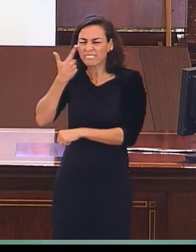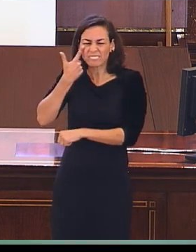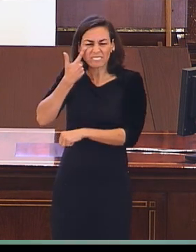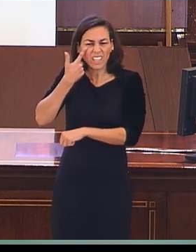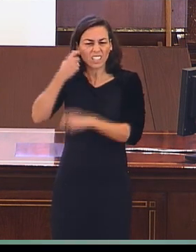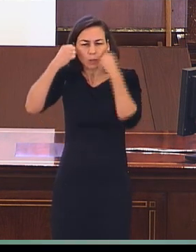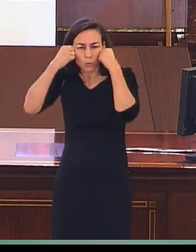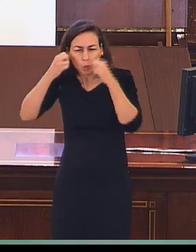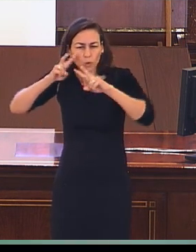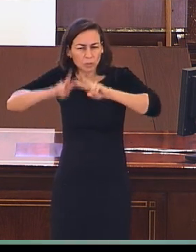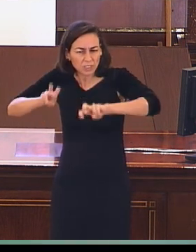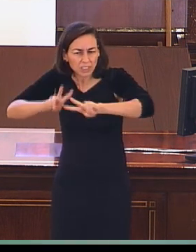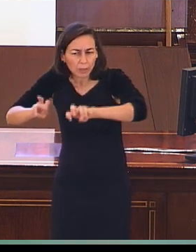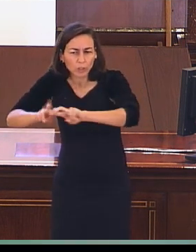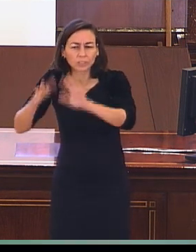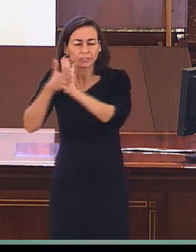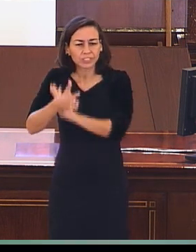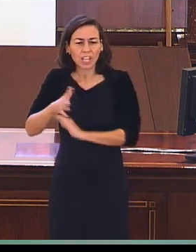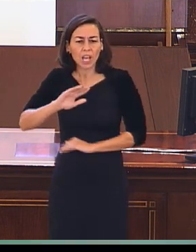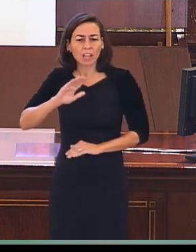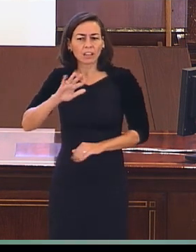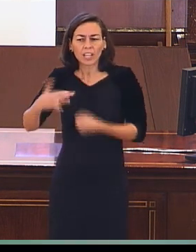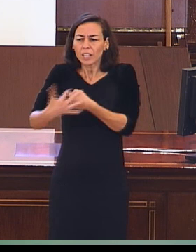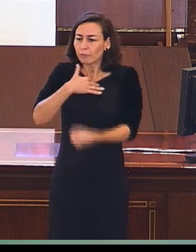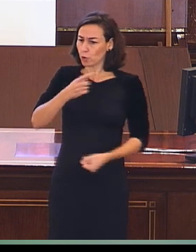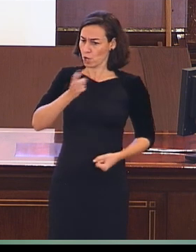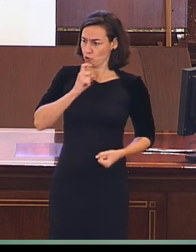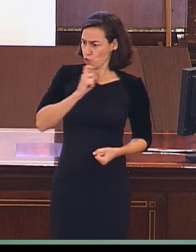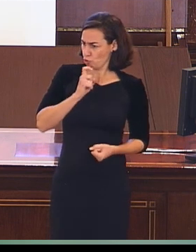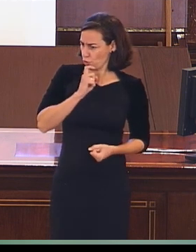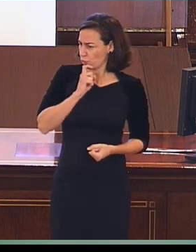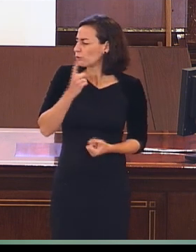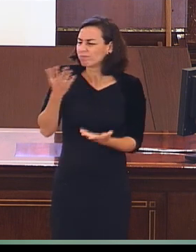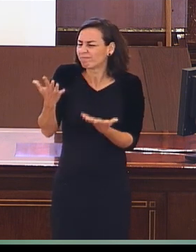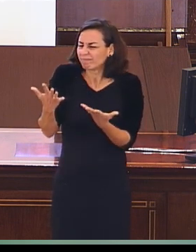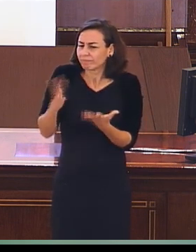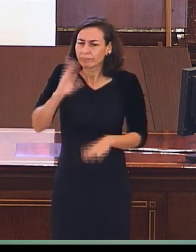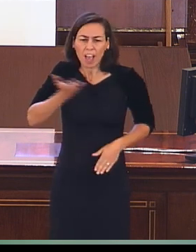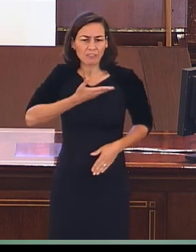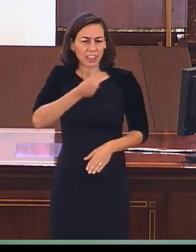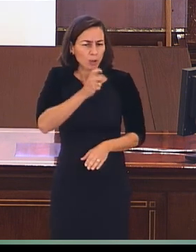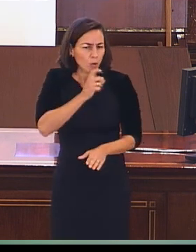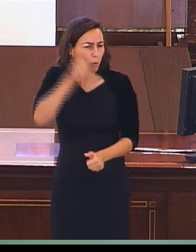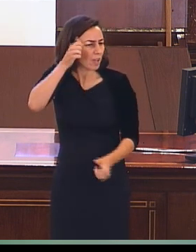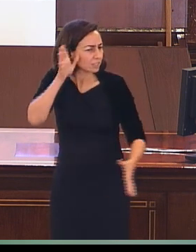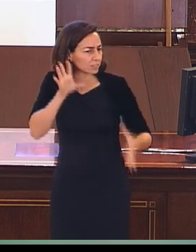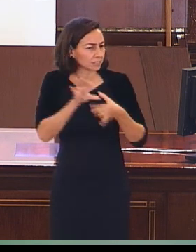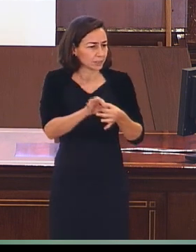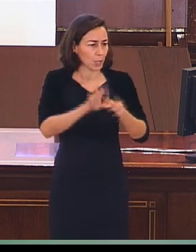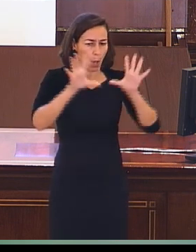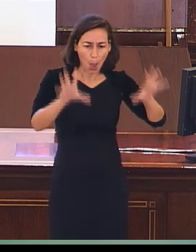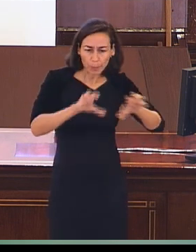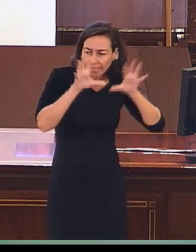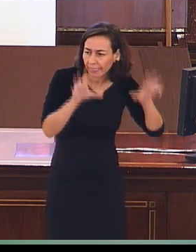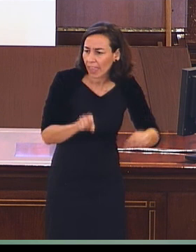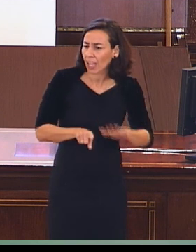analizar los efectos que tienen las lenguas de signos, veríamos que se han ocupado de analizar el efecto sobre los aprendizajes, sobre desarrollo